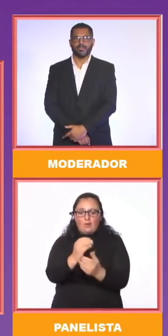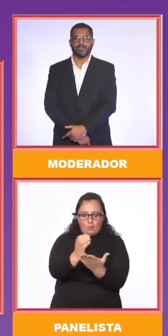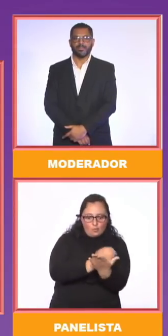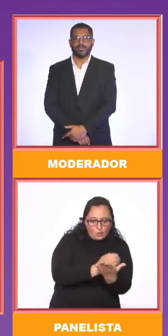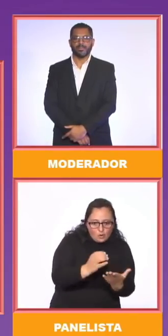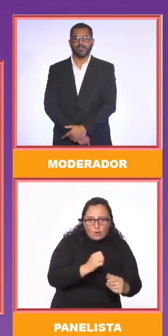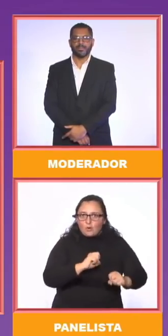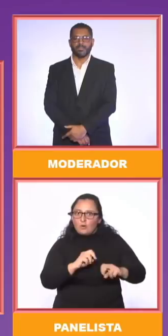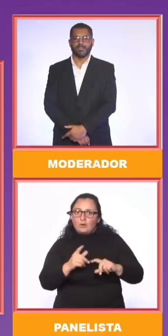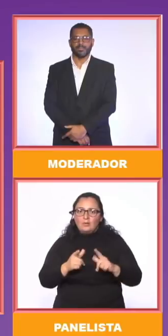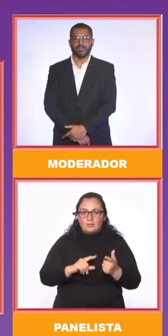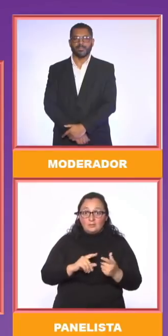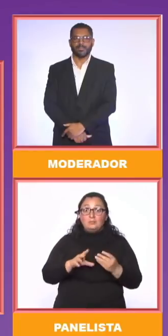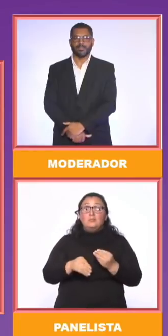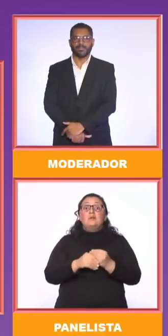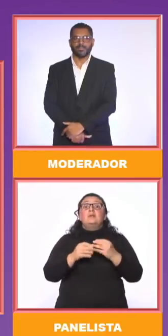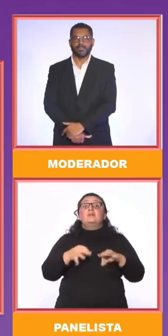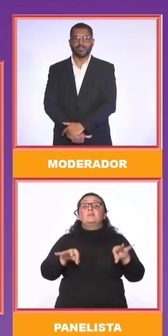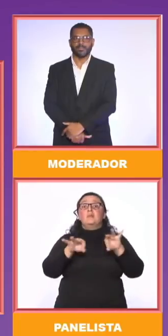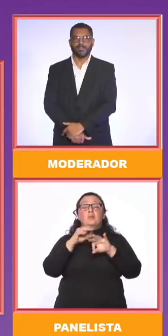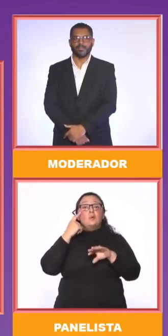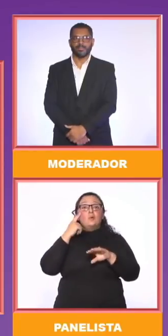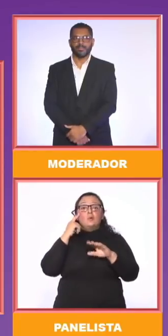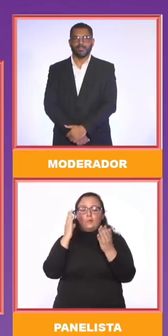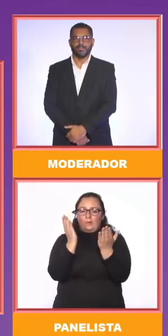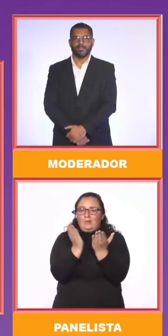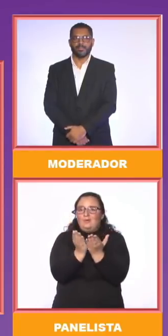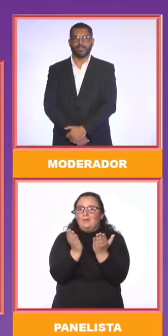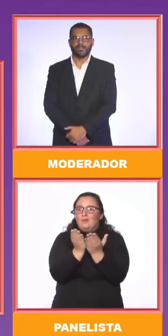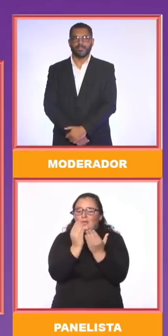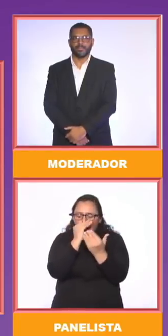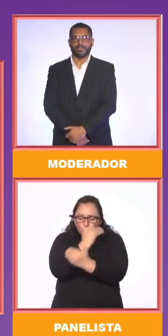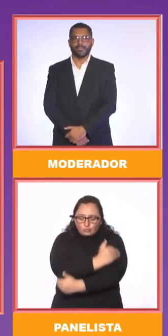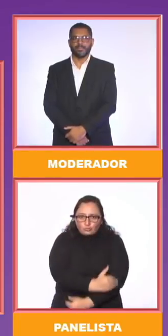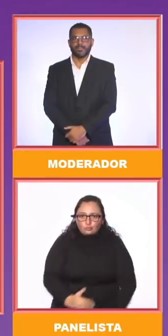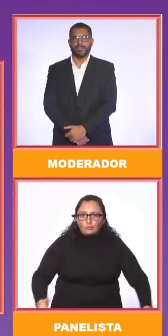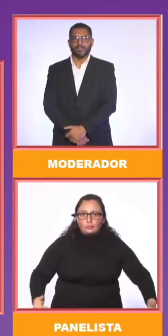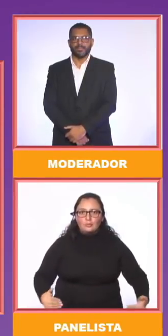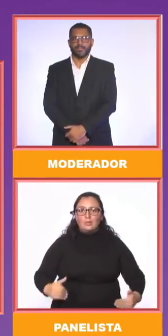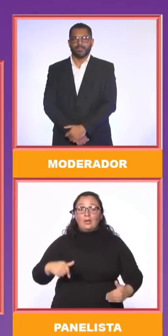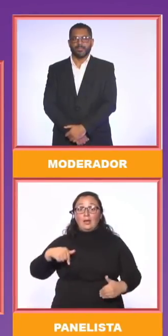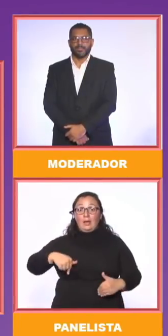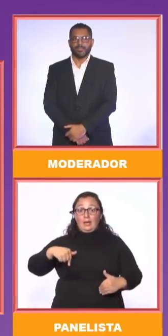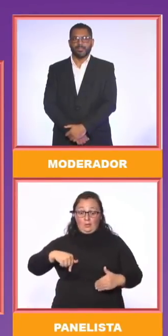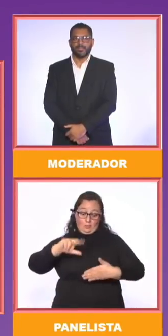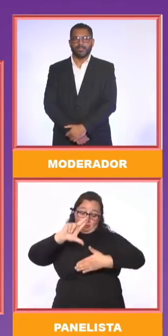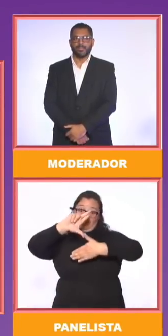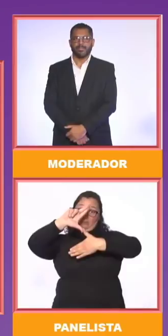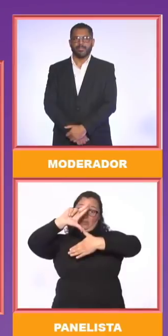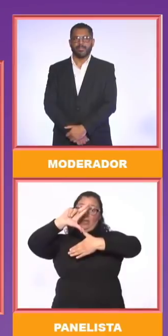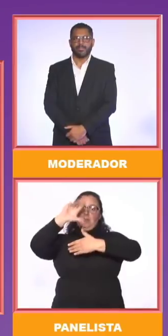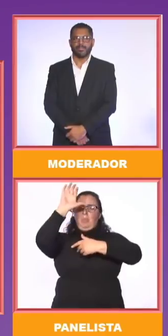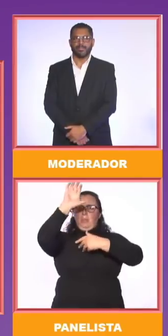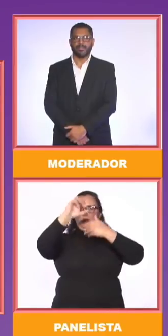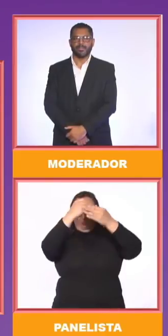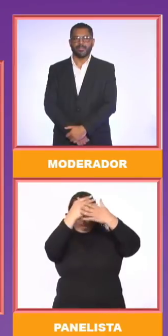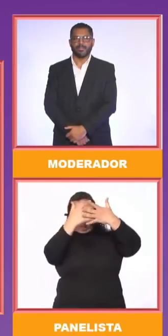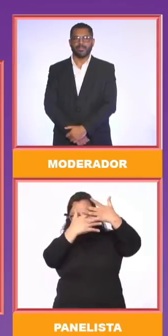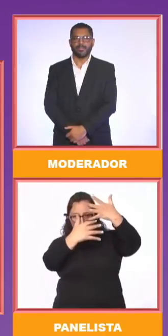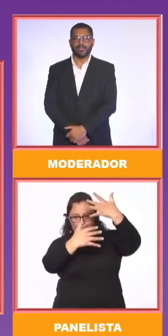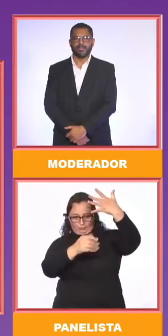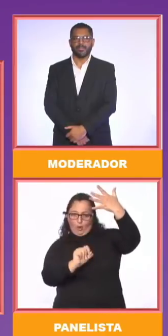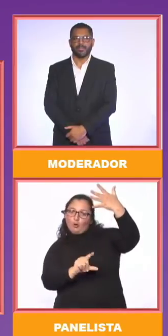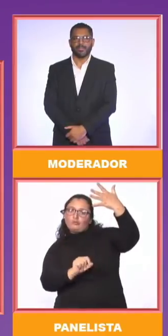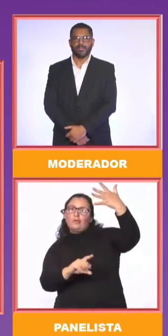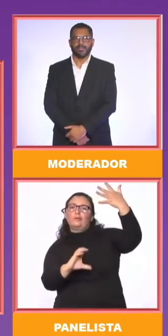11 en educación inicial en América Latina. Los niños en Colombia no van a la escuela cuando